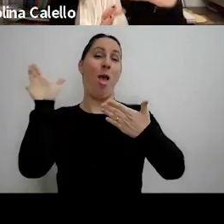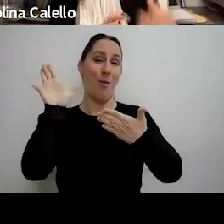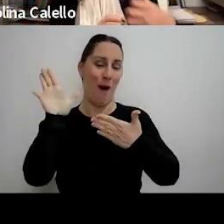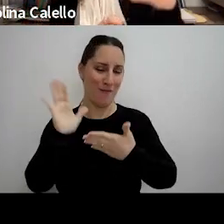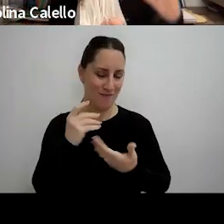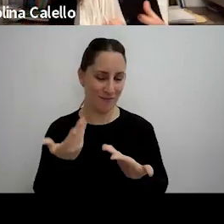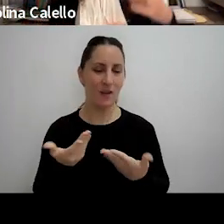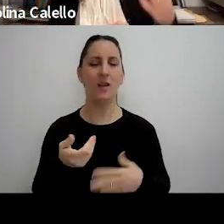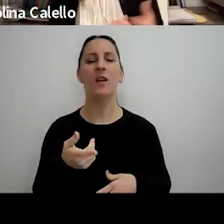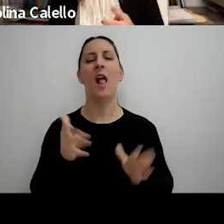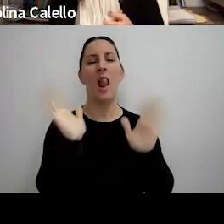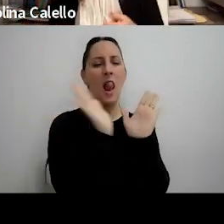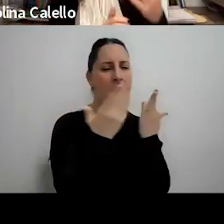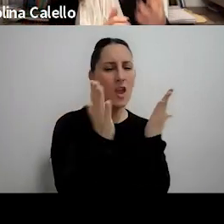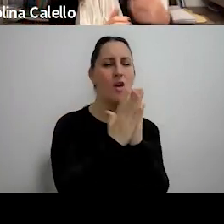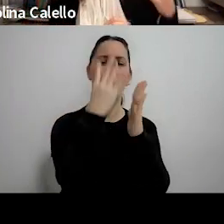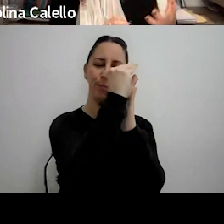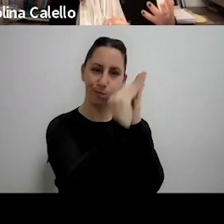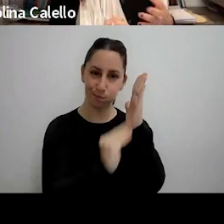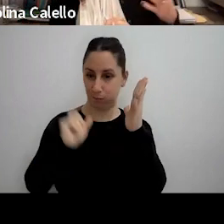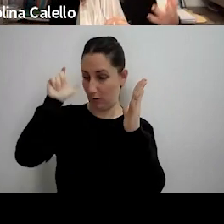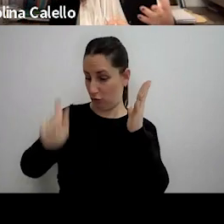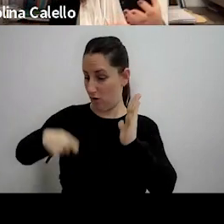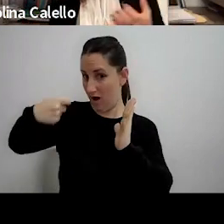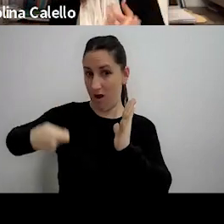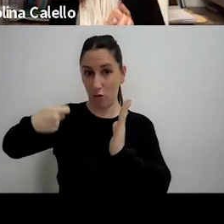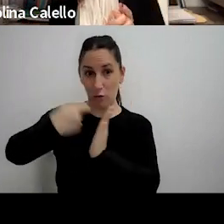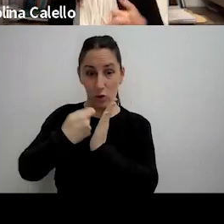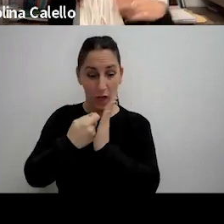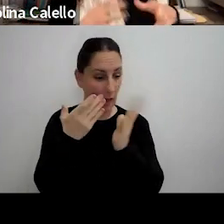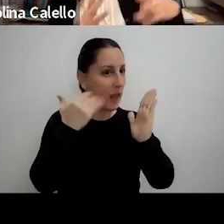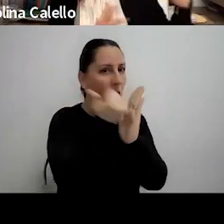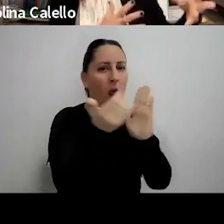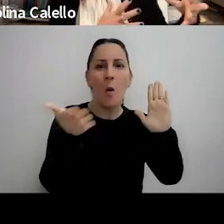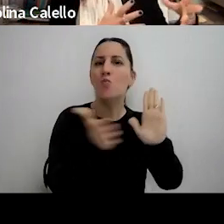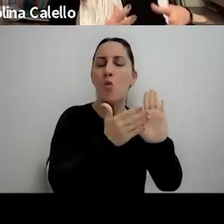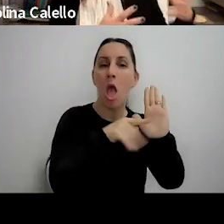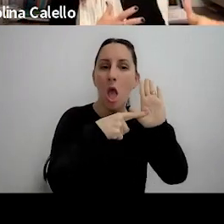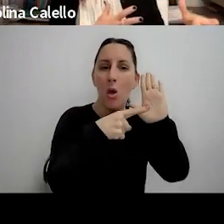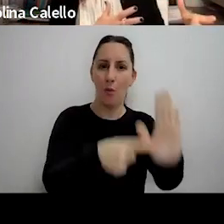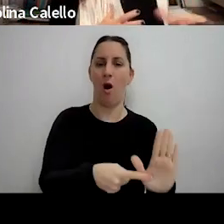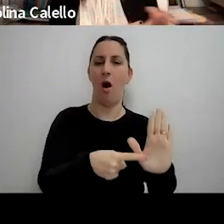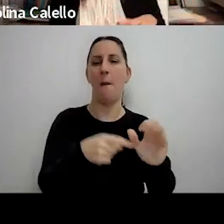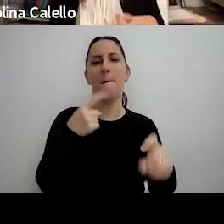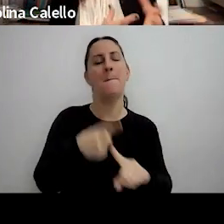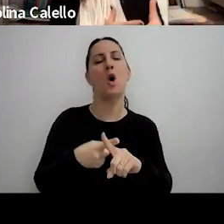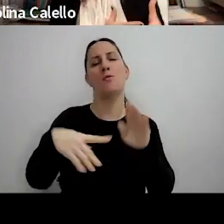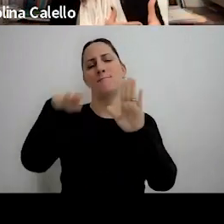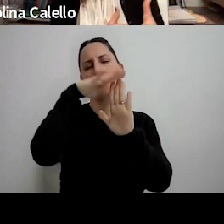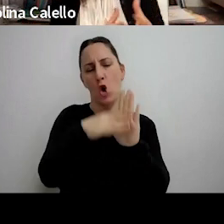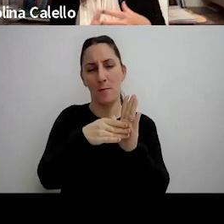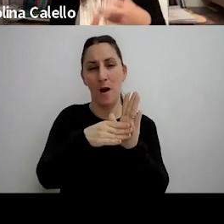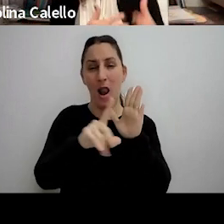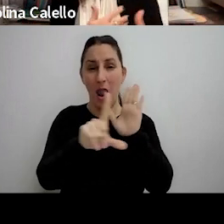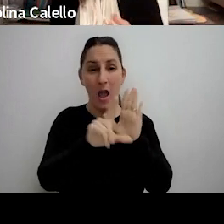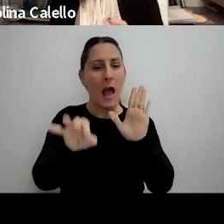es los libros y los registros que el contribuyente tiene que llevar siempre digamos en virtud de otras normas legales eso no